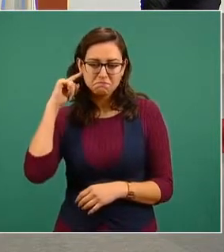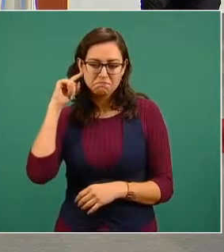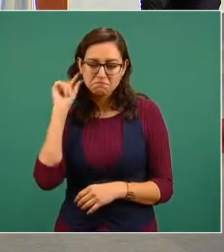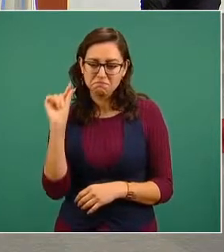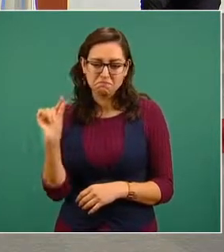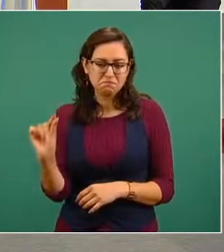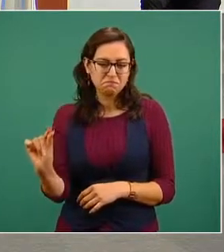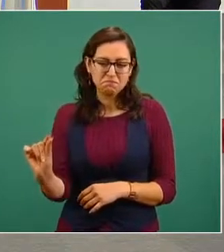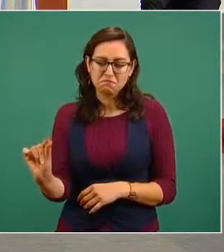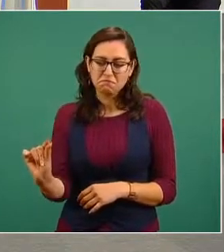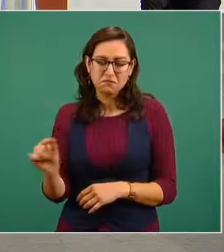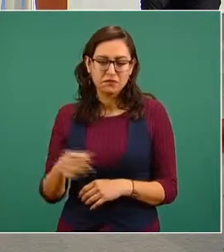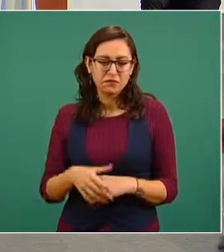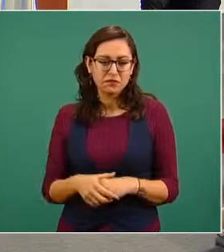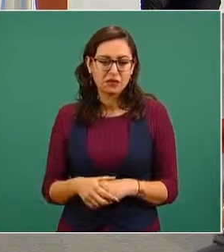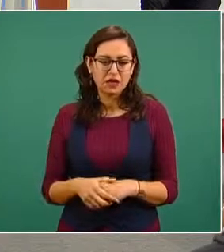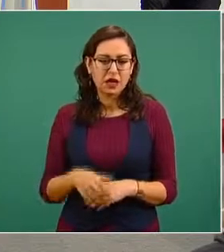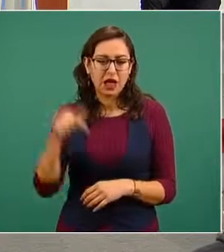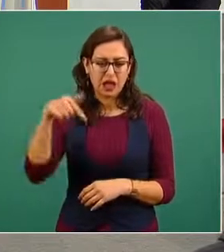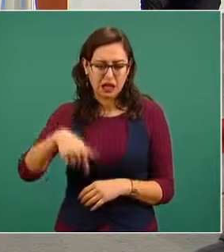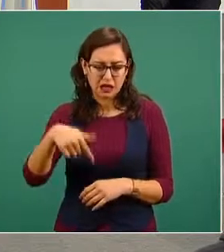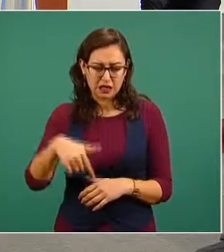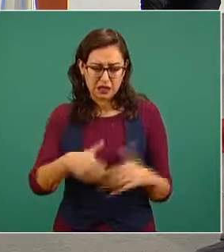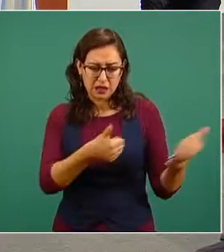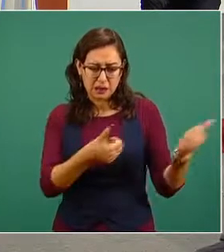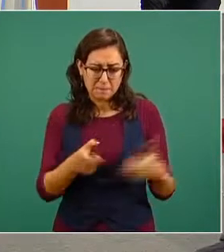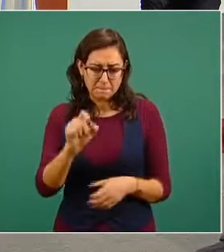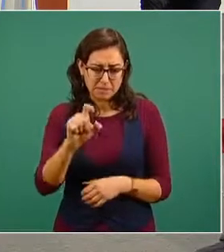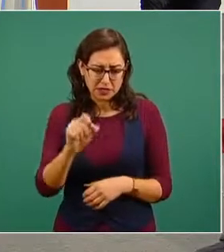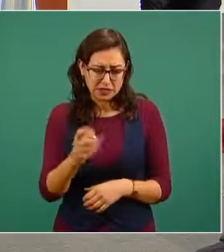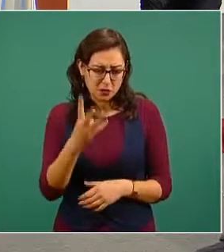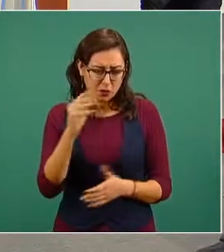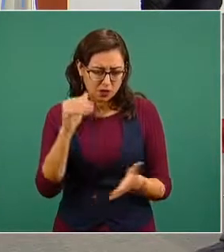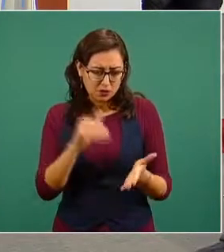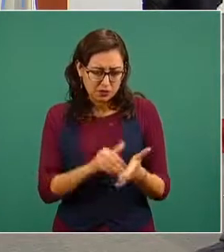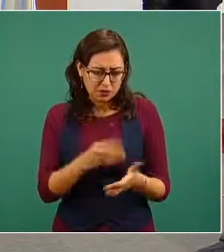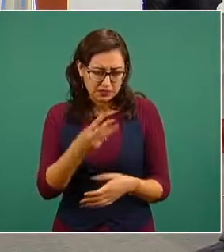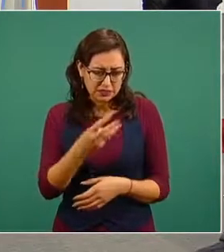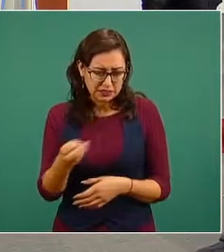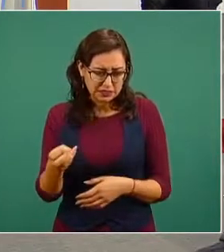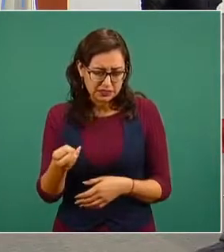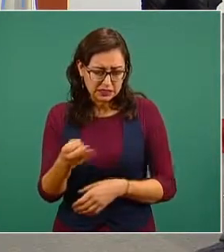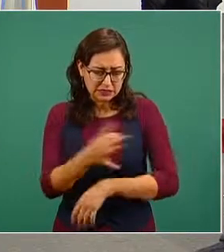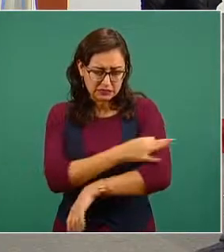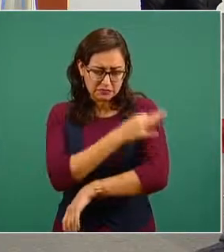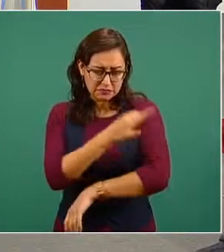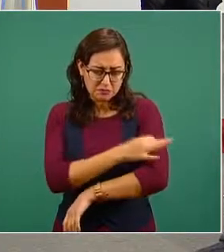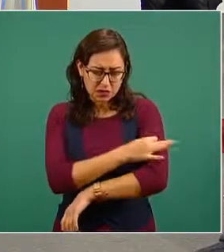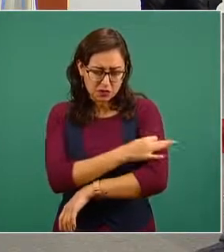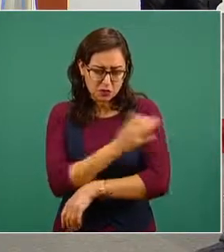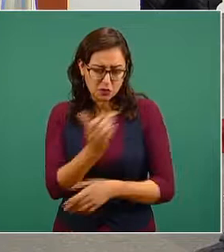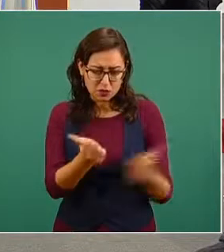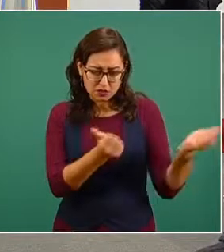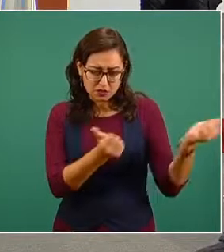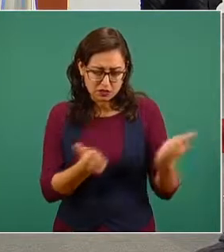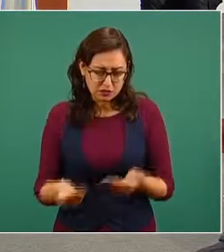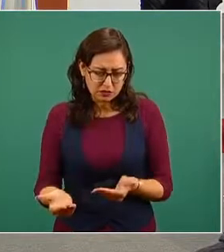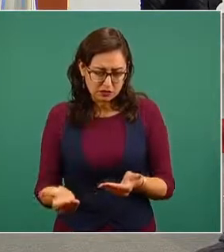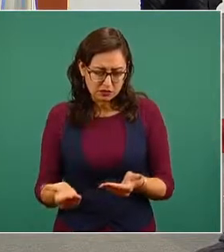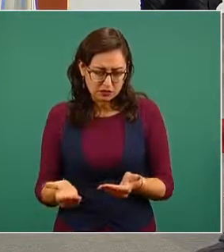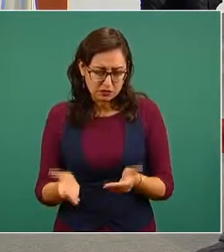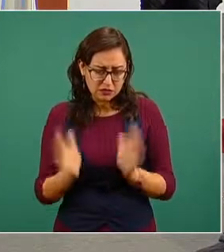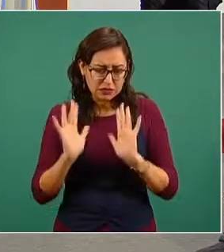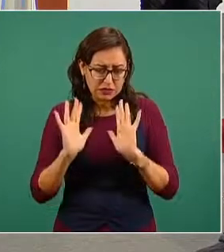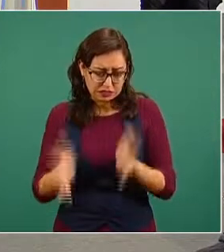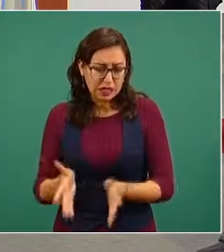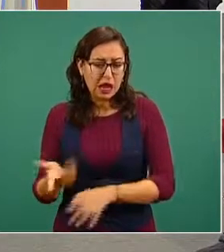estado de Jalisco se recibieron 24,325 de la vacunación. Caicos, de las vacunas hasta el